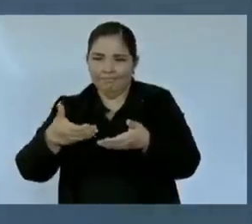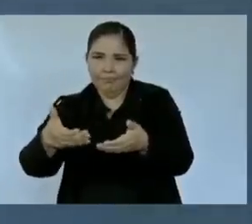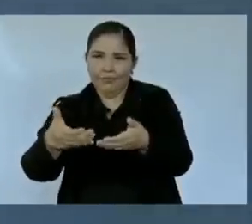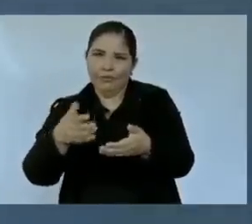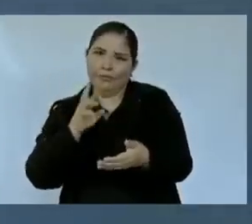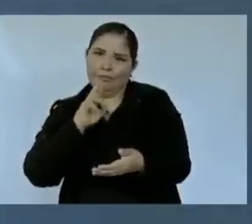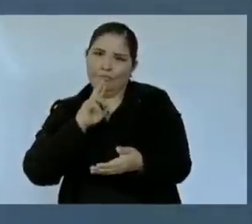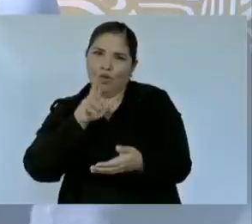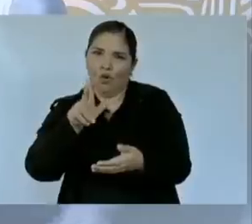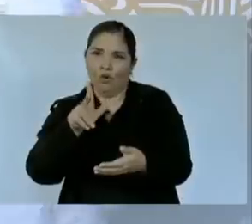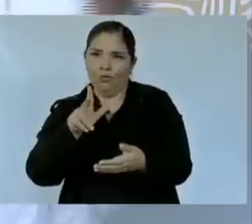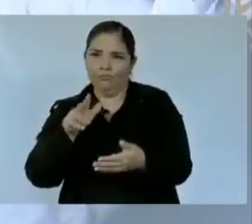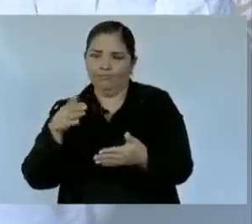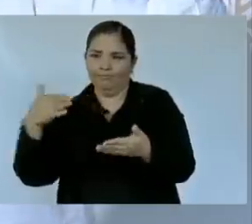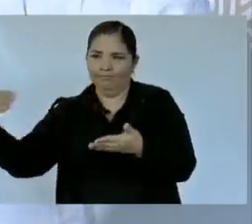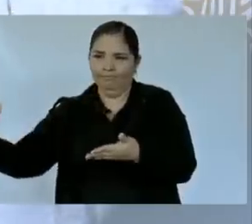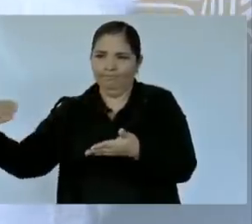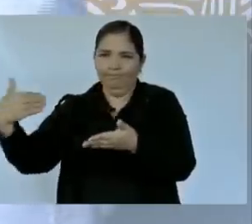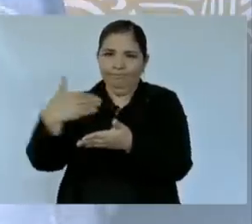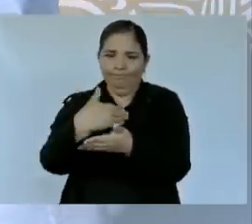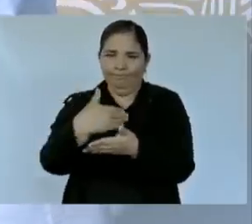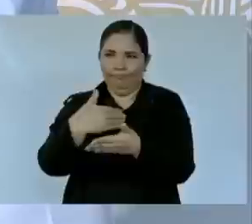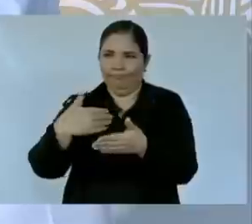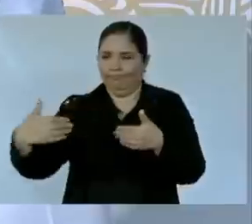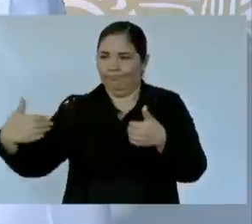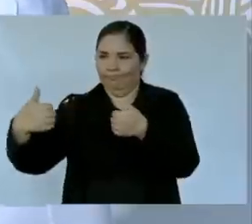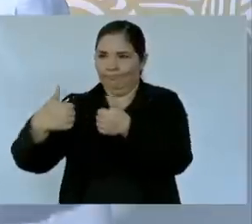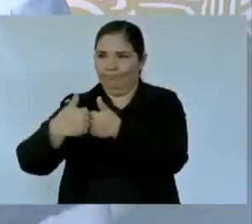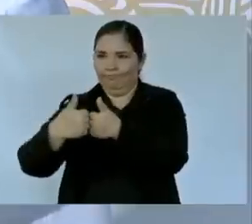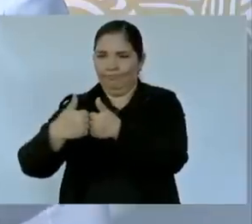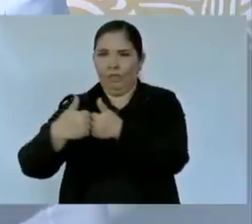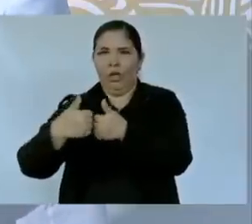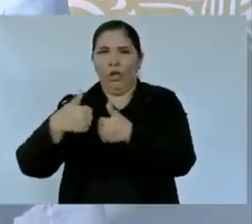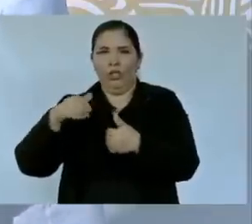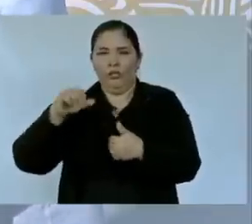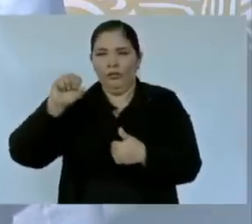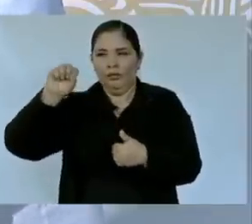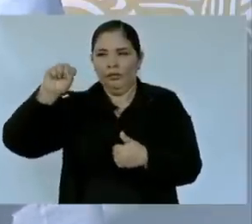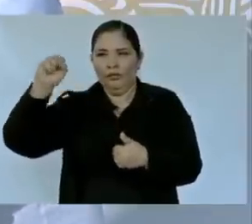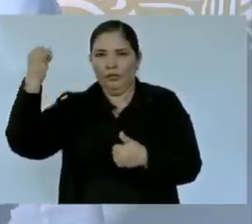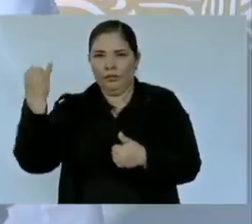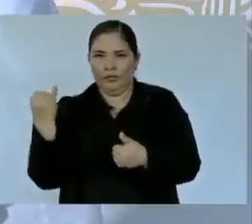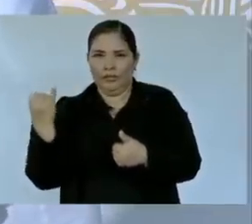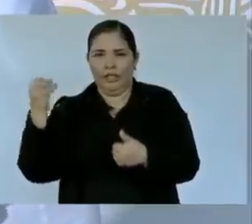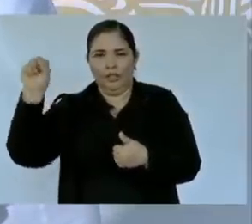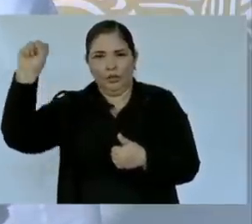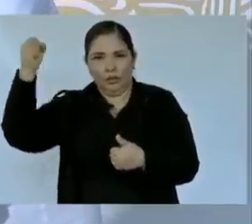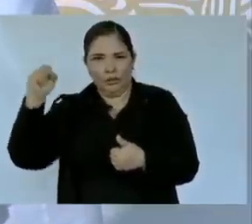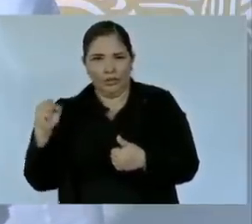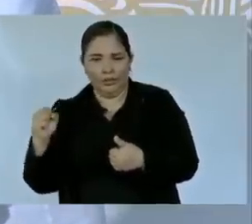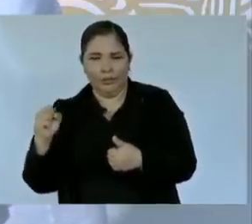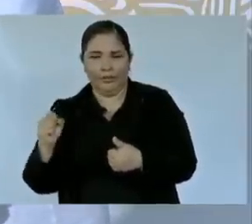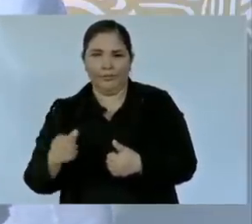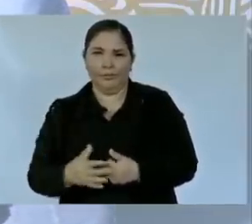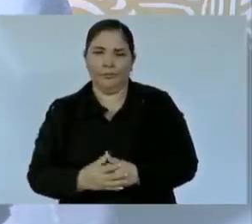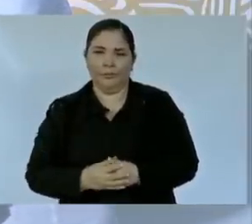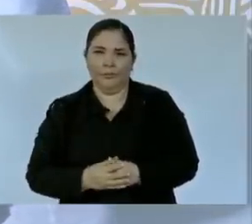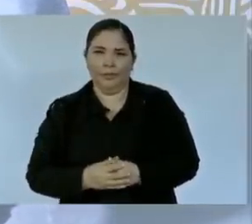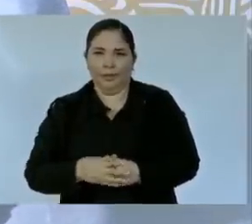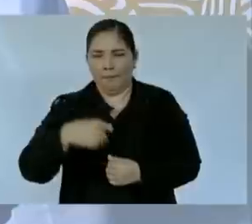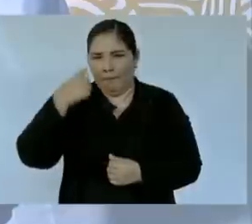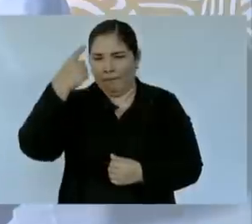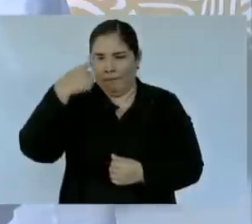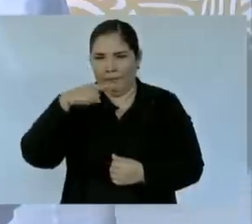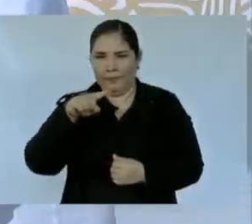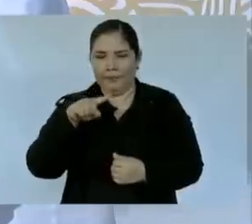el comunicarse con Sinaloa para